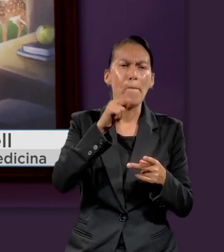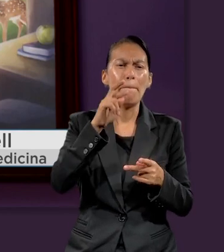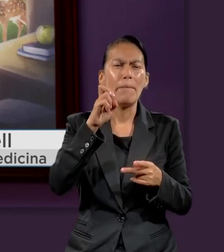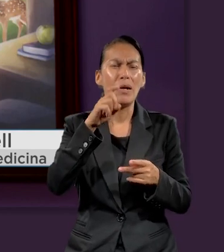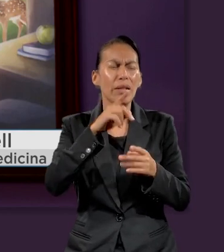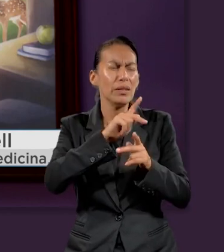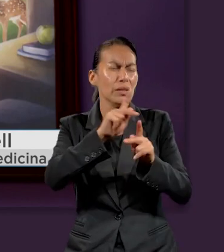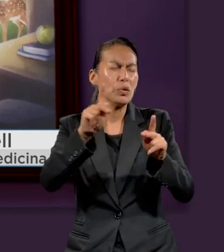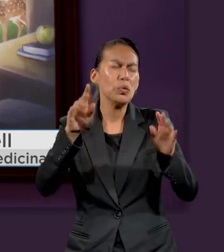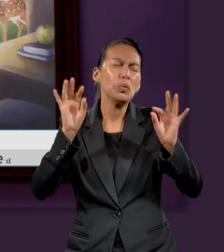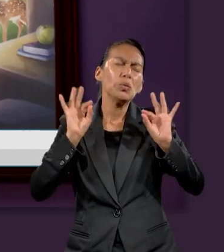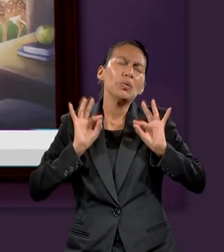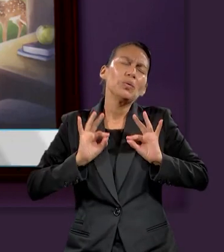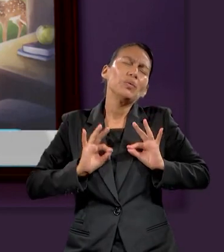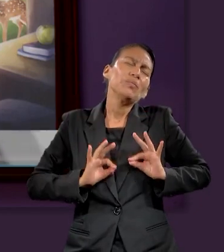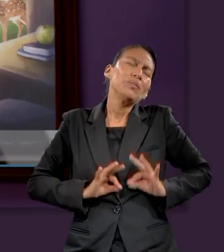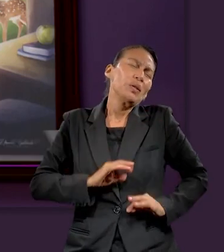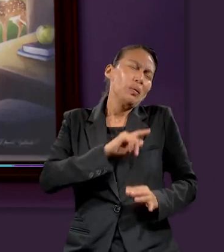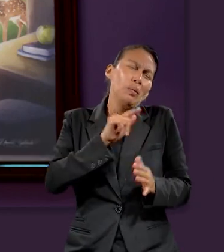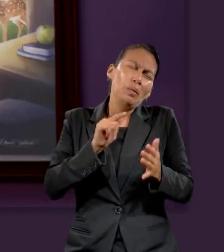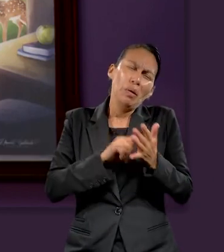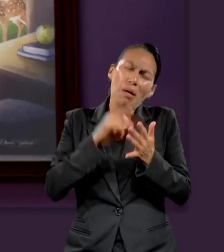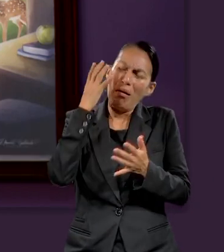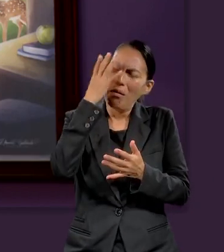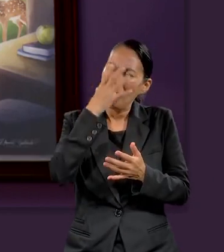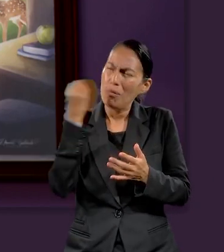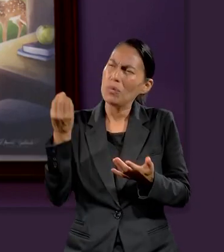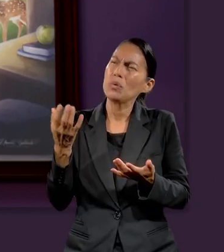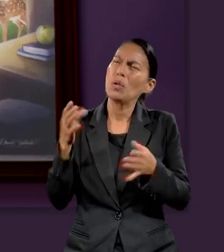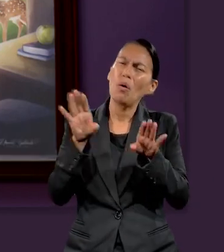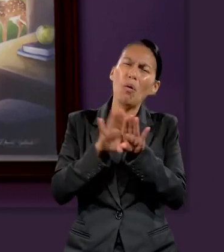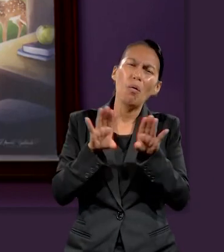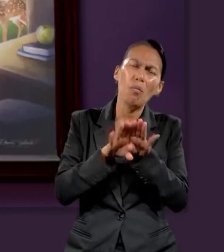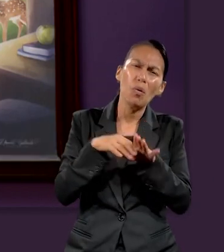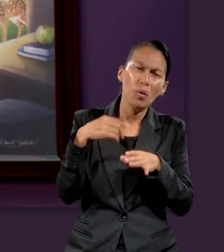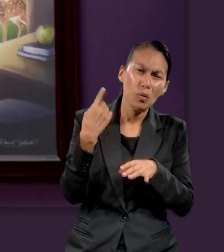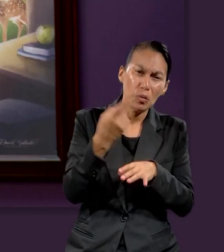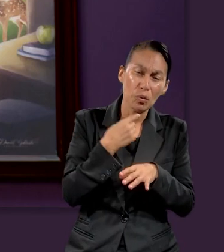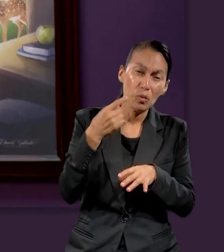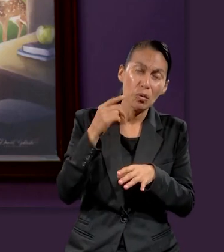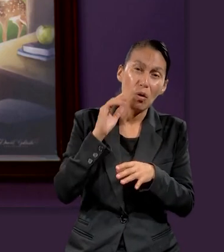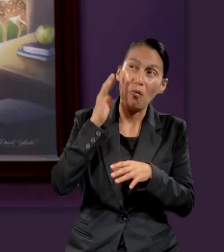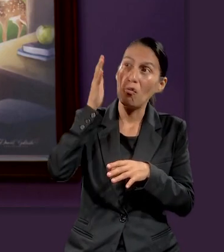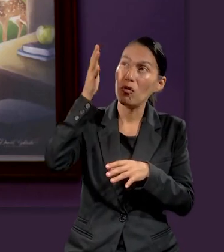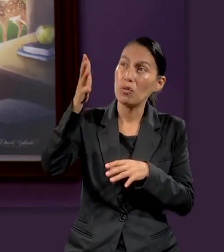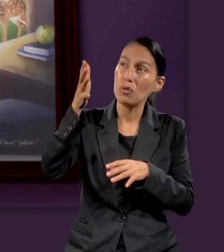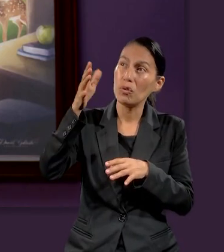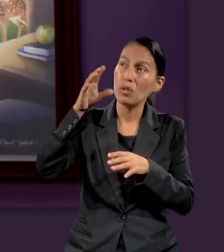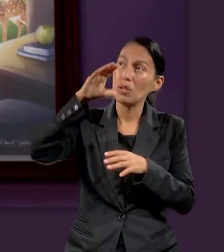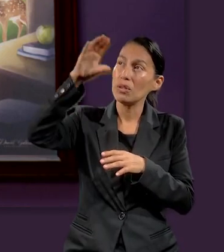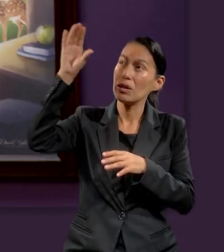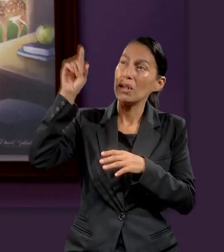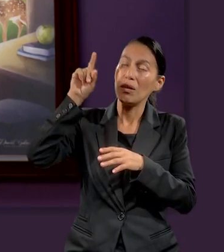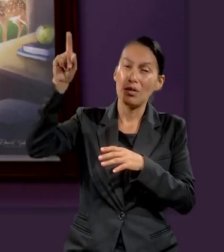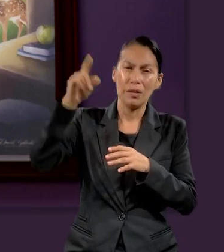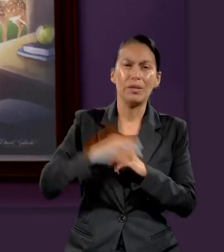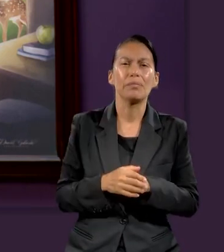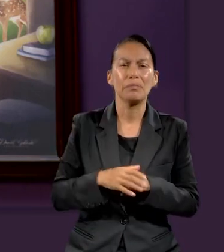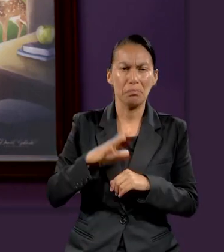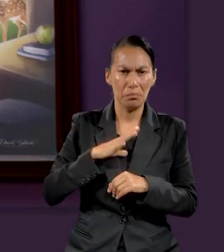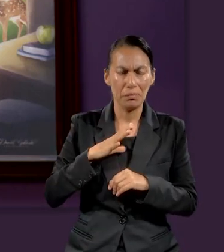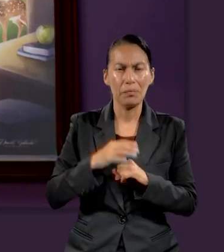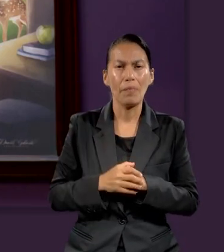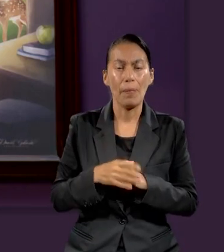nosotros. Entonces, es una prueba de cómo sería en el cielo. Entonces,